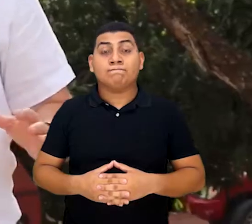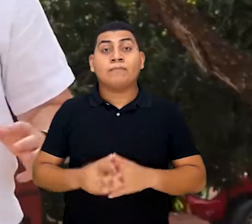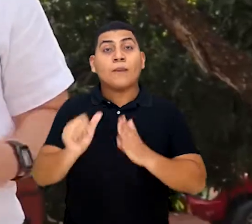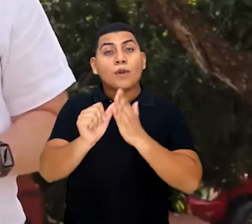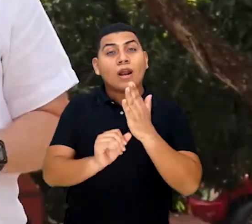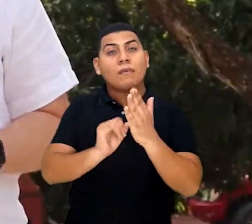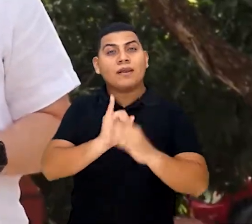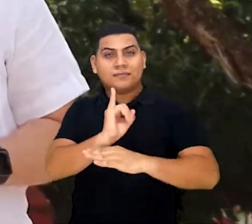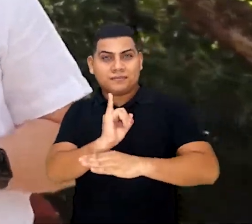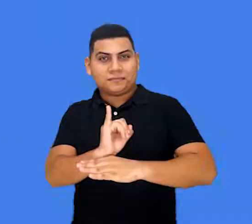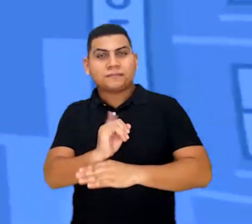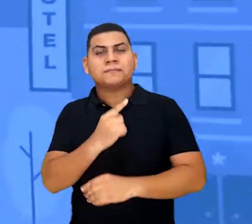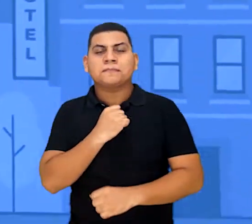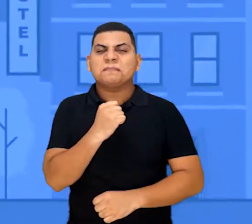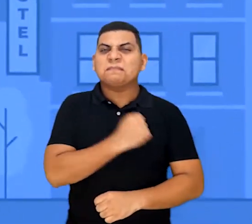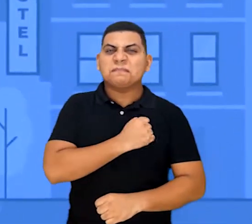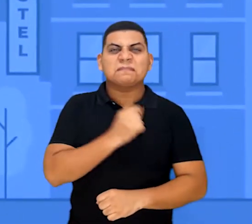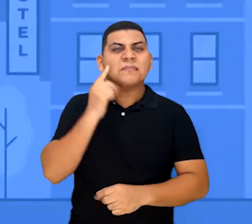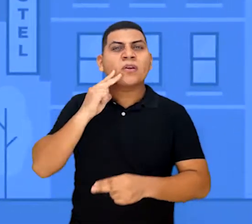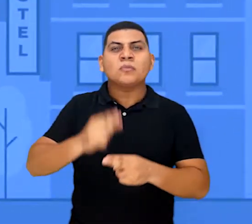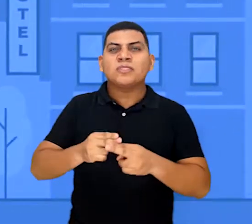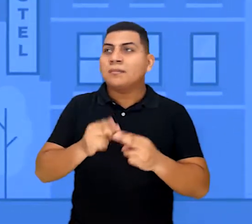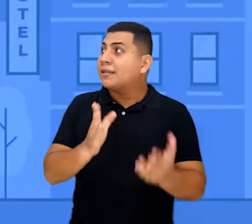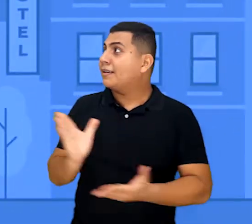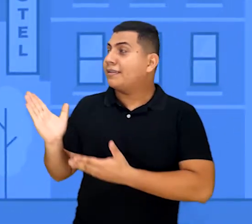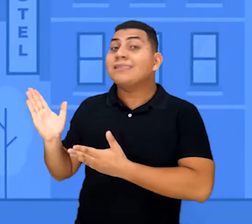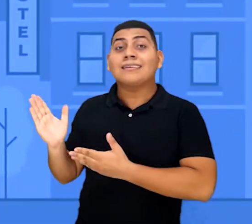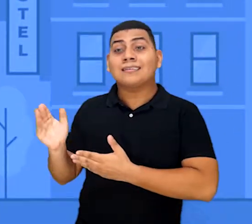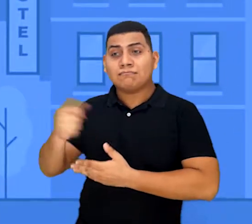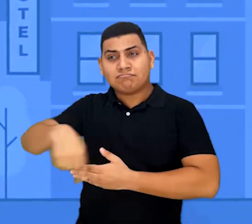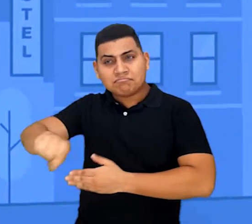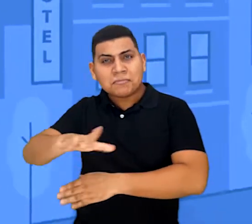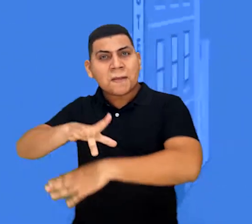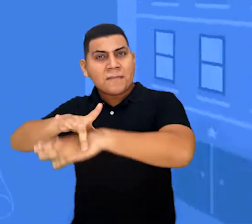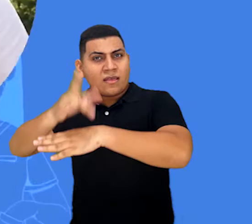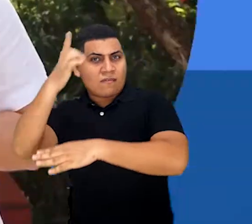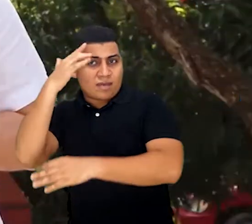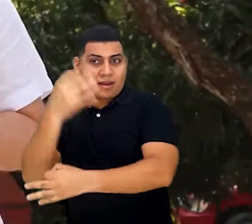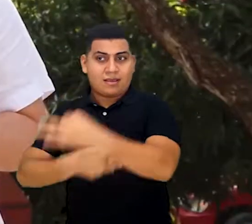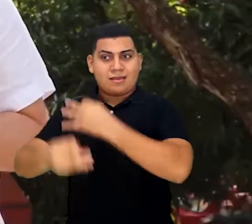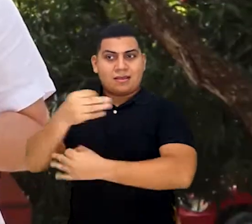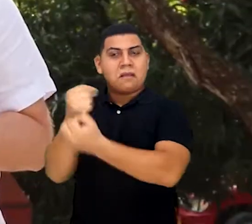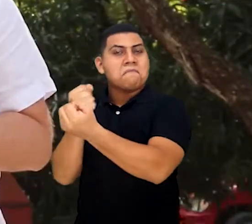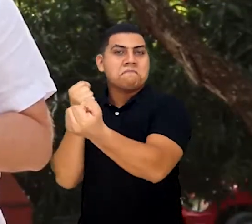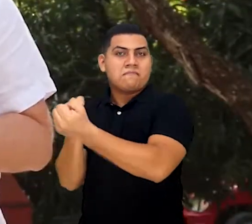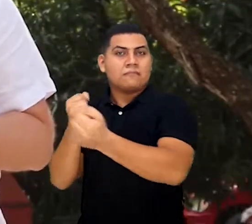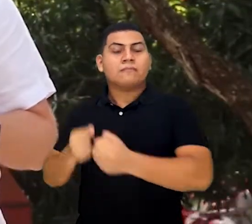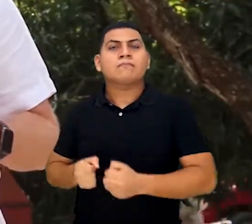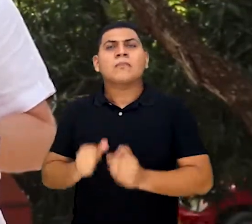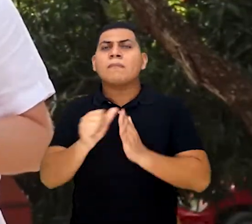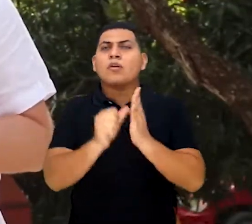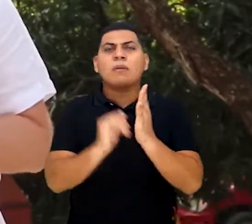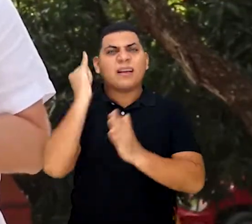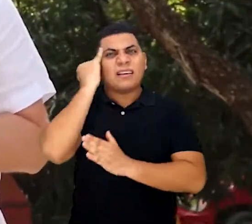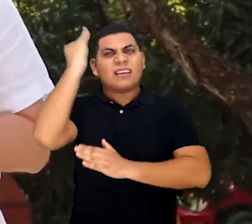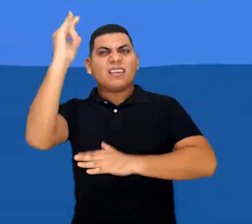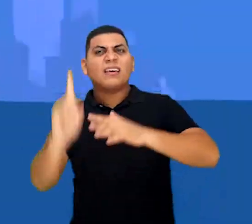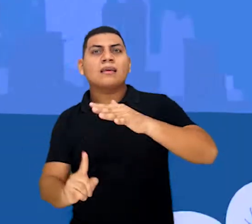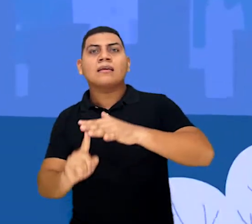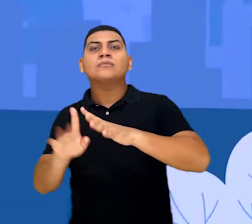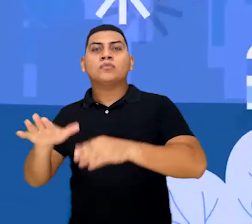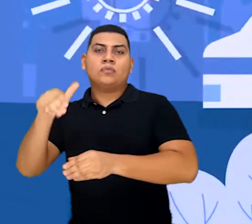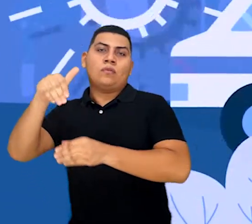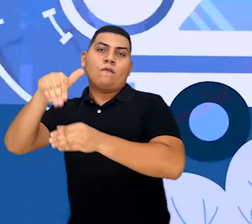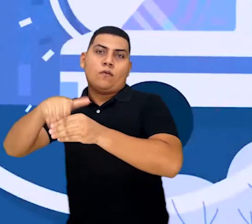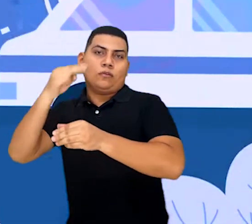Hay un programa que a me encanta, se llama Por los que nos cuidan. Eso es un programa que adelantamos conjuntamente con FONTUR, iniciativa de FONTUR